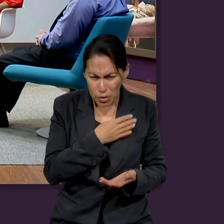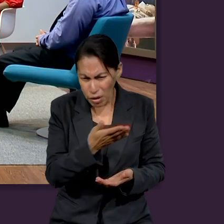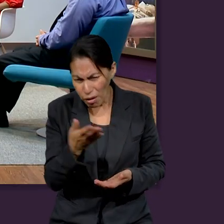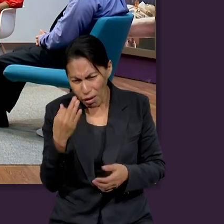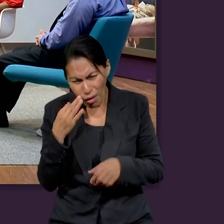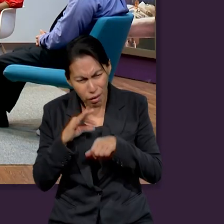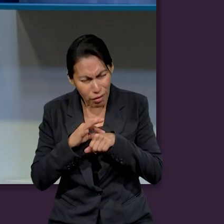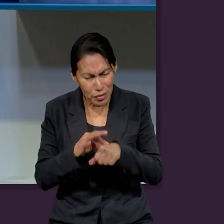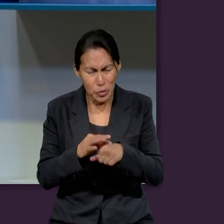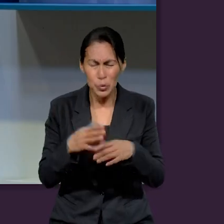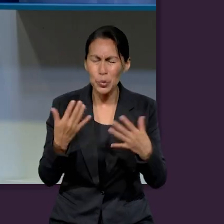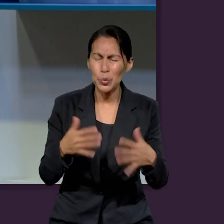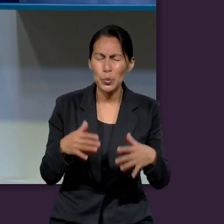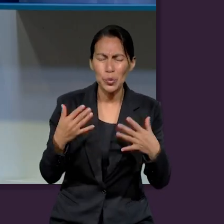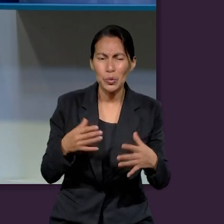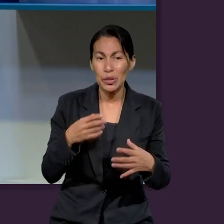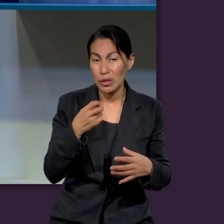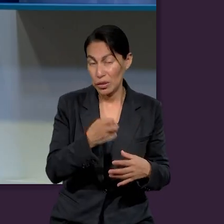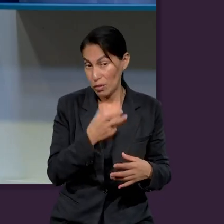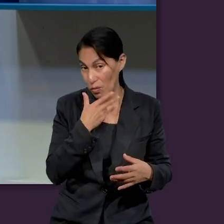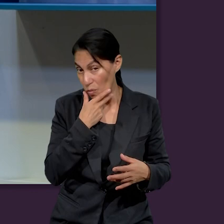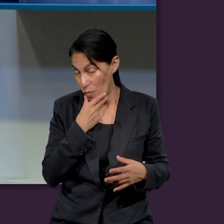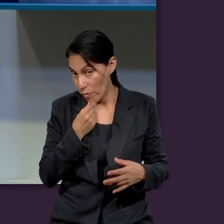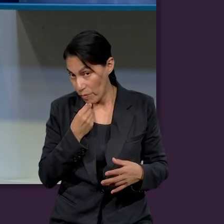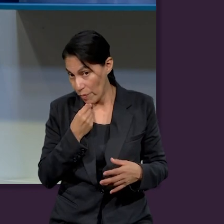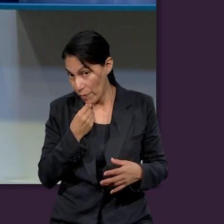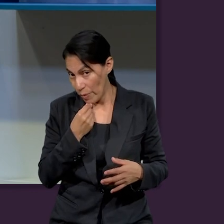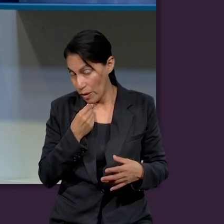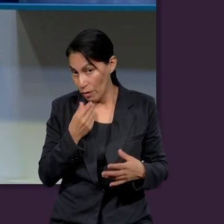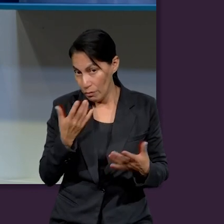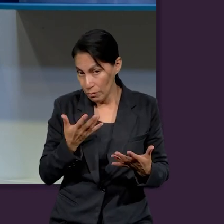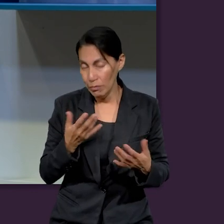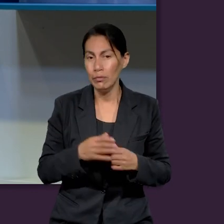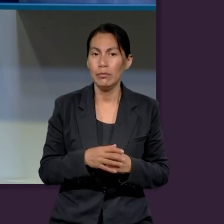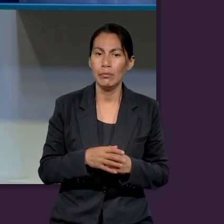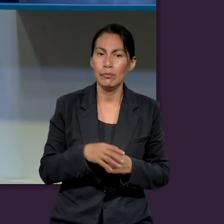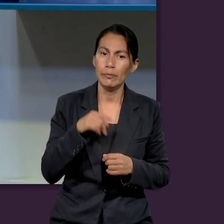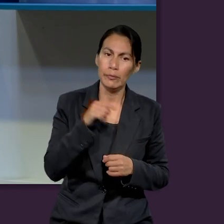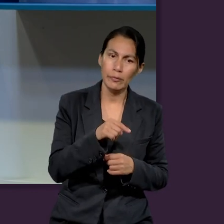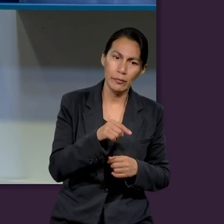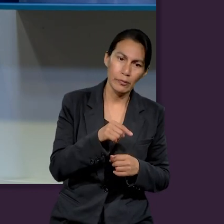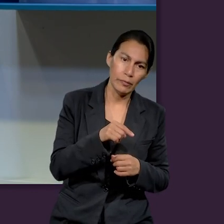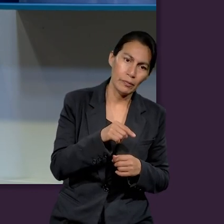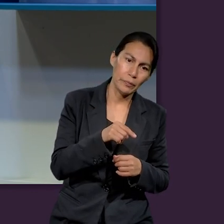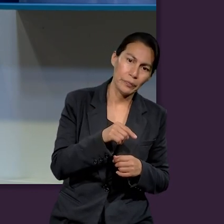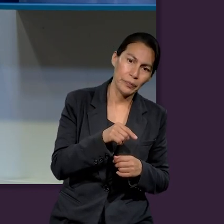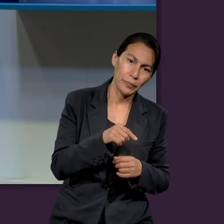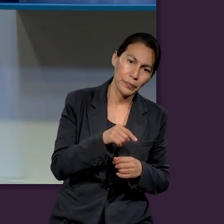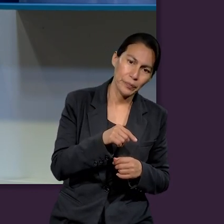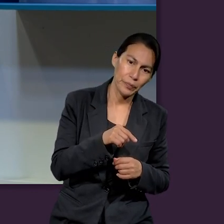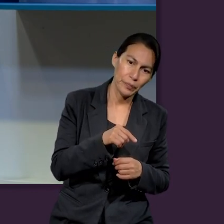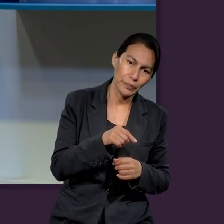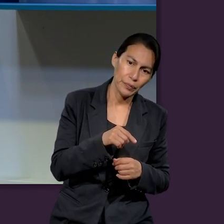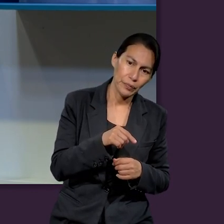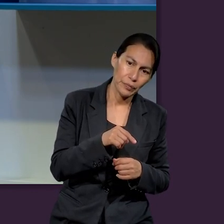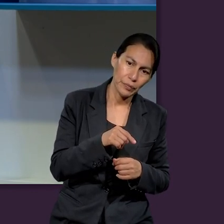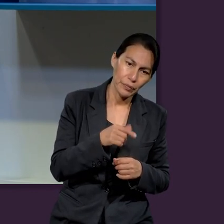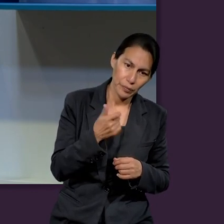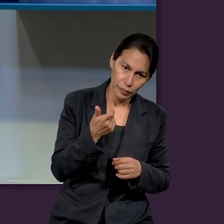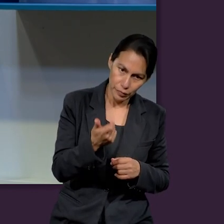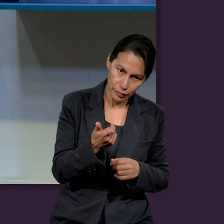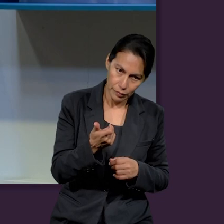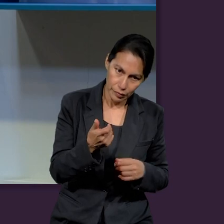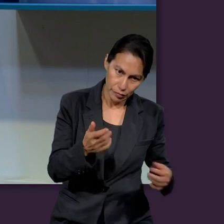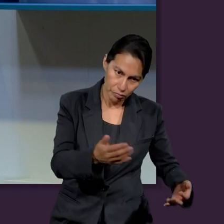la bondad de Jesús. Y vemos lo que este varón hacía. Se dedicaba a recaudar